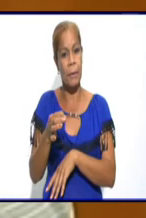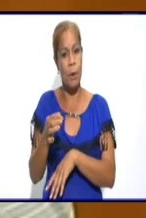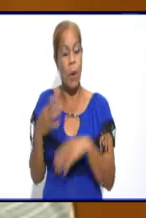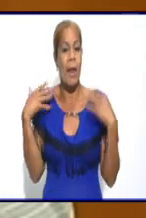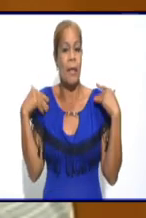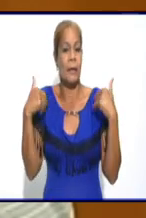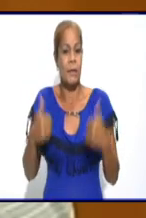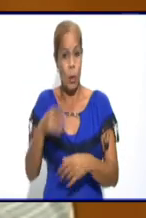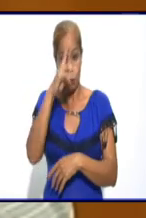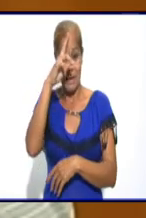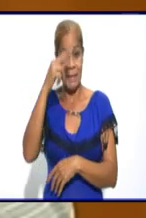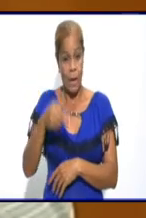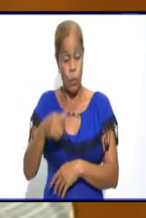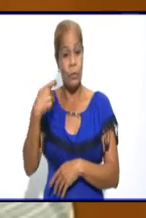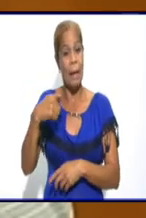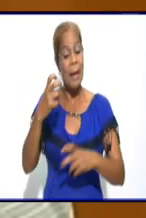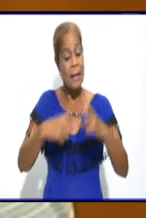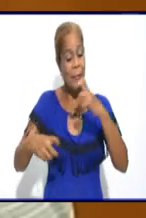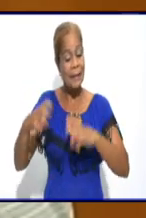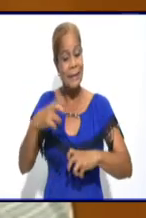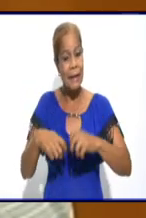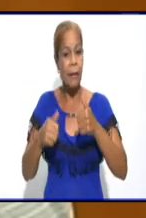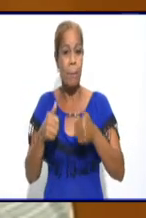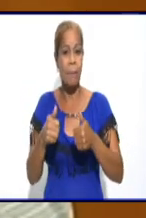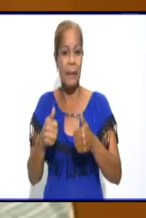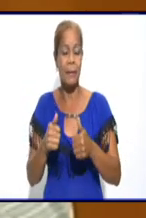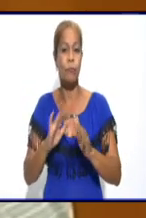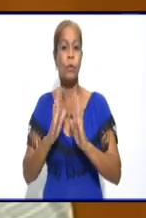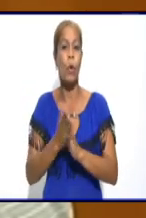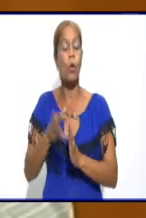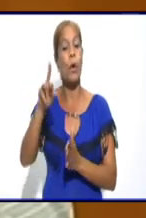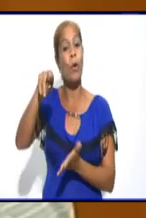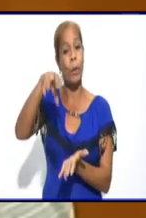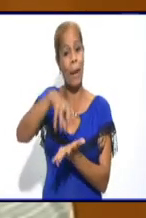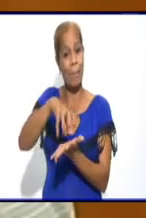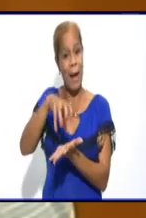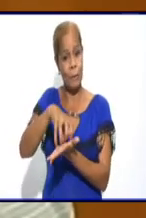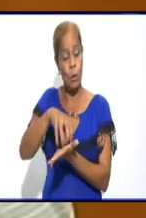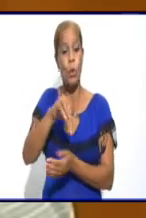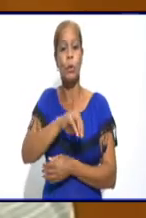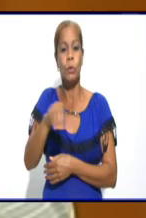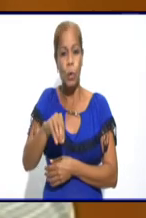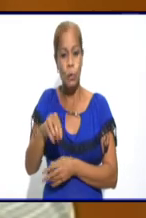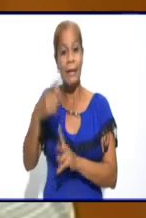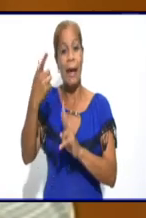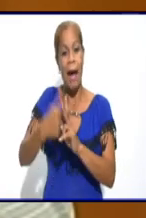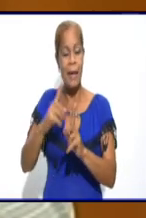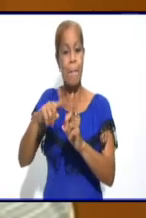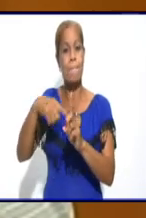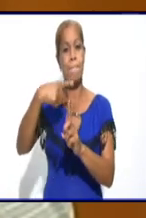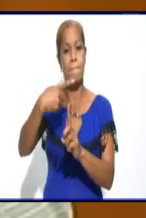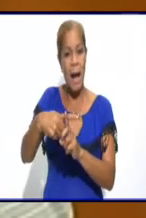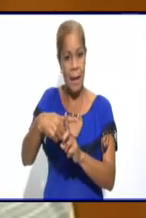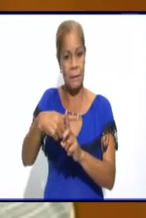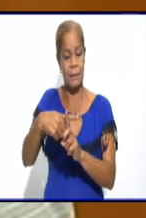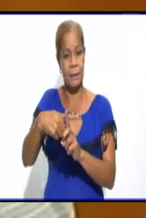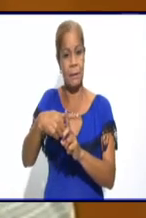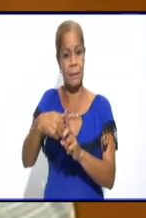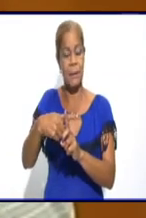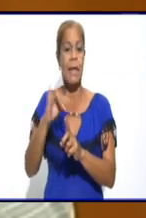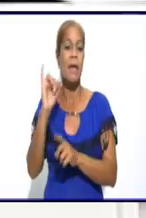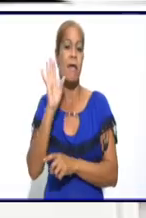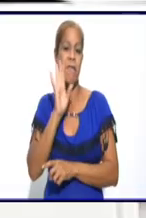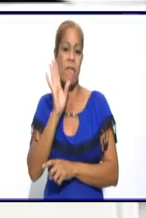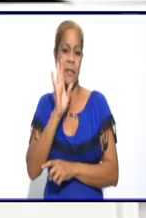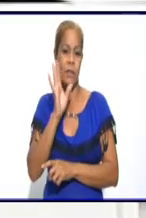particularizar bien bien los estratos, los repartos y los lugares donde ya puede haber mayor incidencia de infecciones respiratorias. Y esto es un